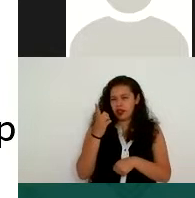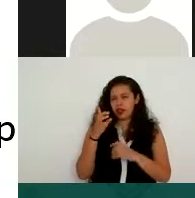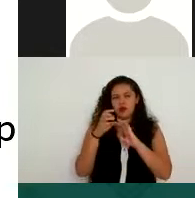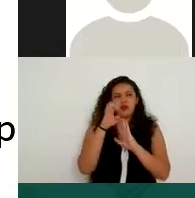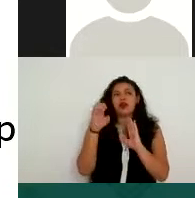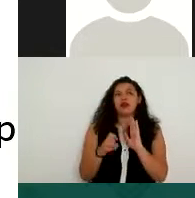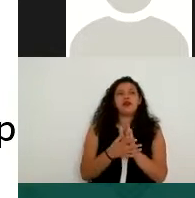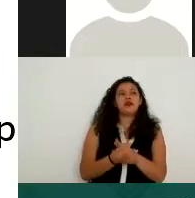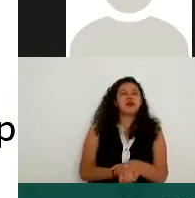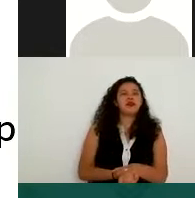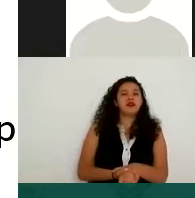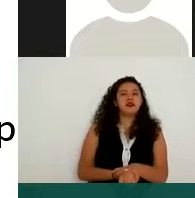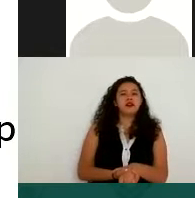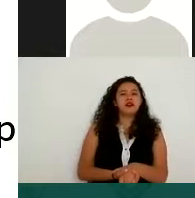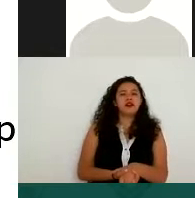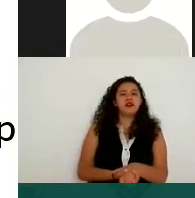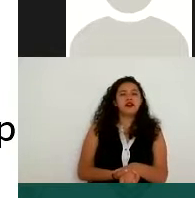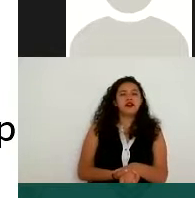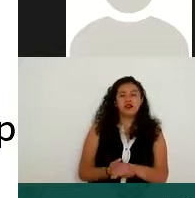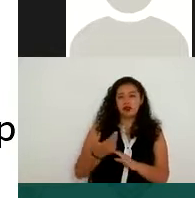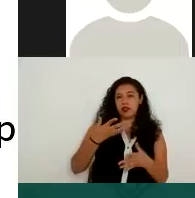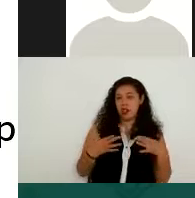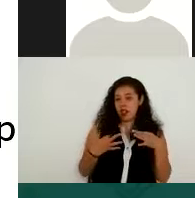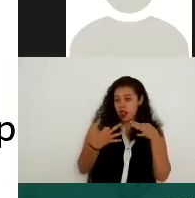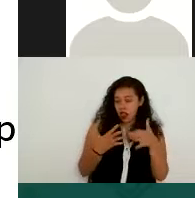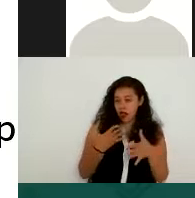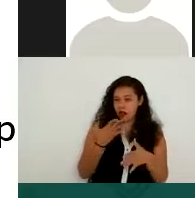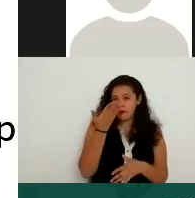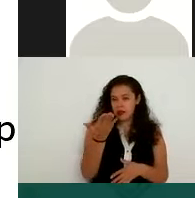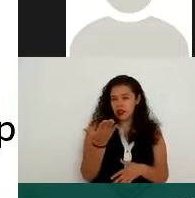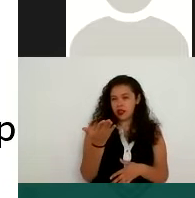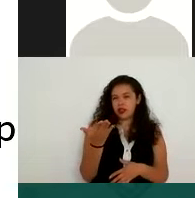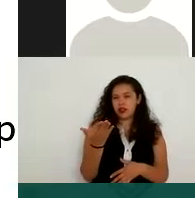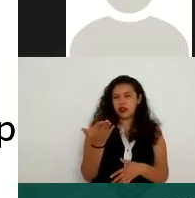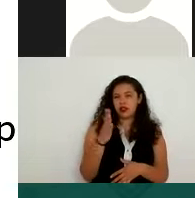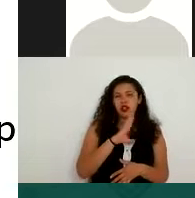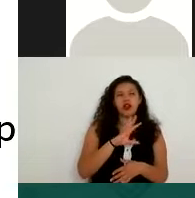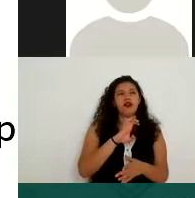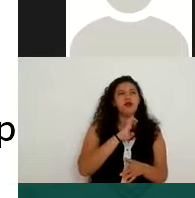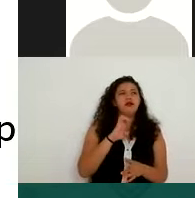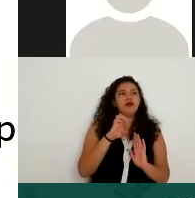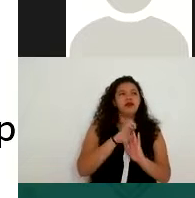¿es sensible pedirlos? Por ejemplo, su filiación política, su,